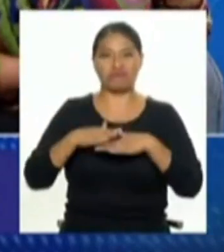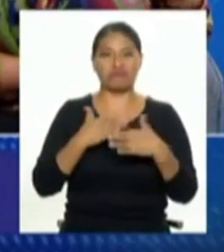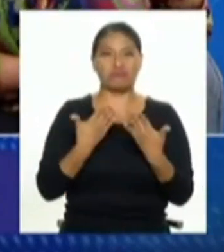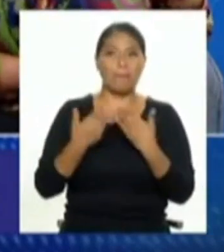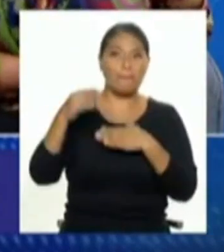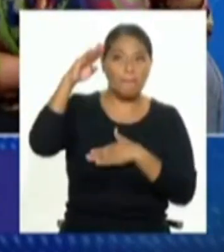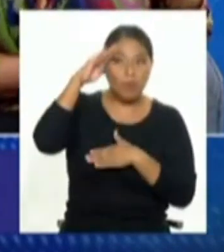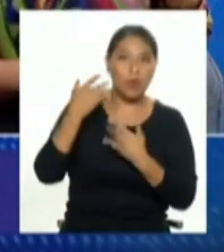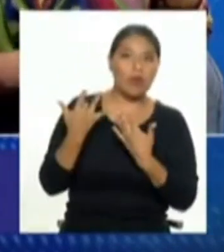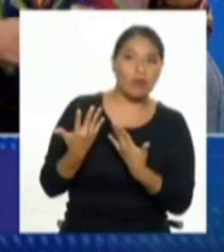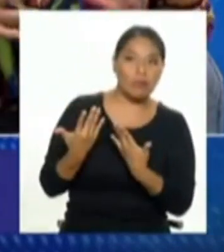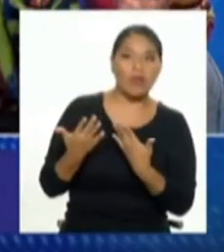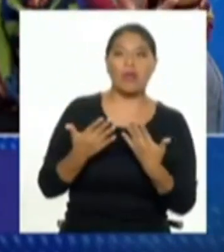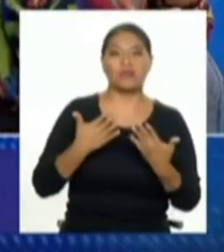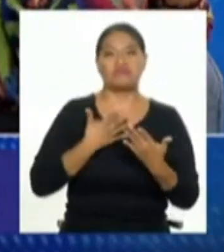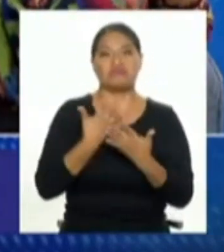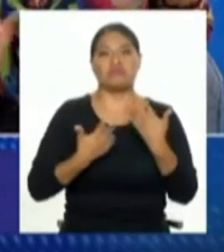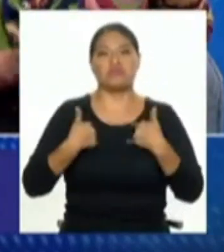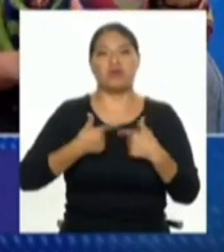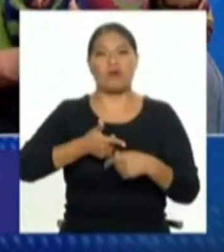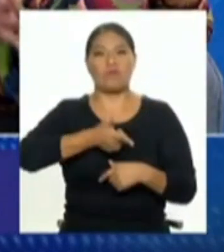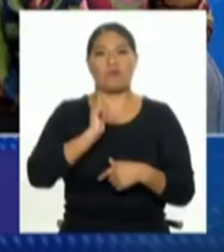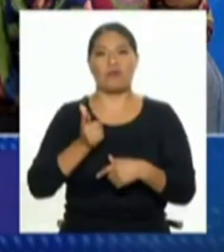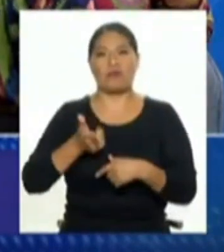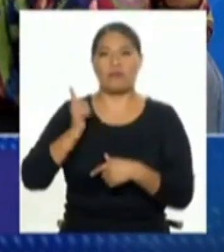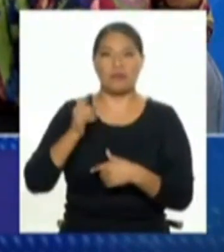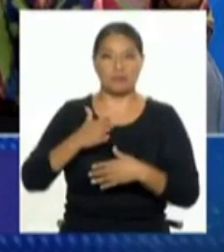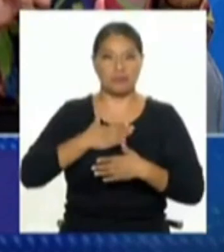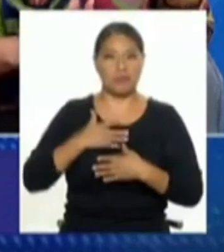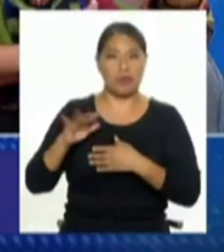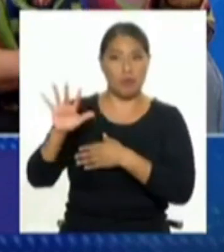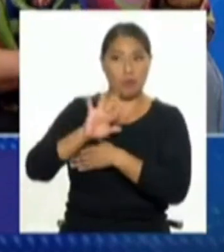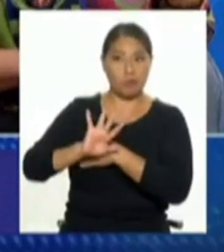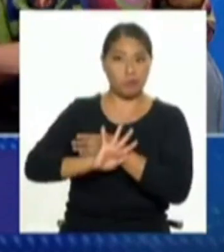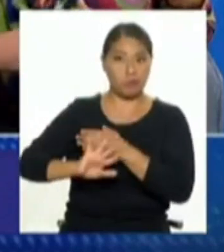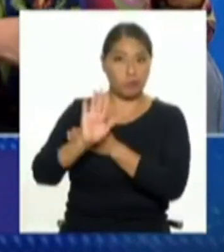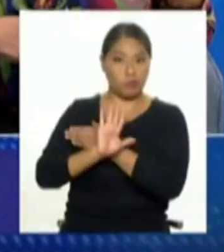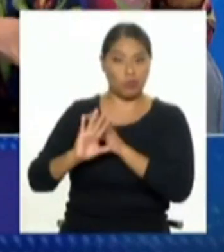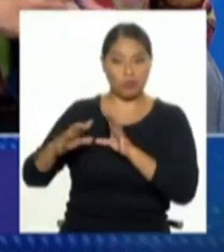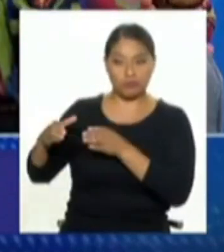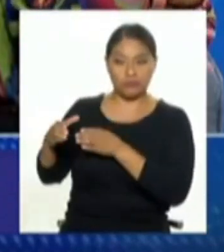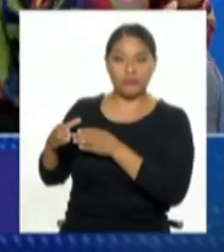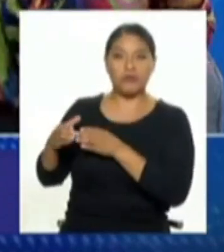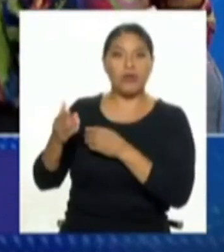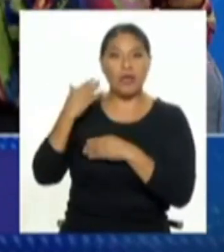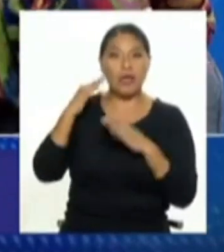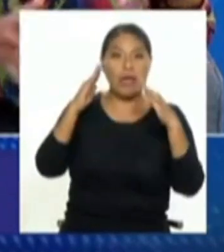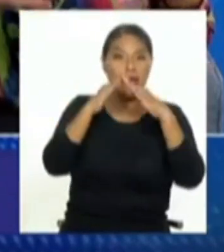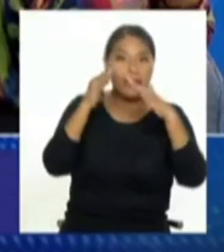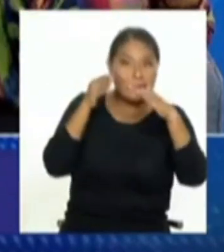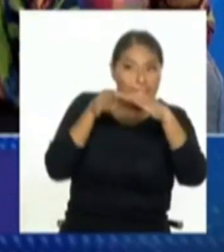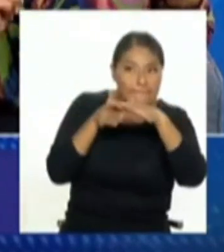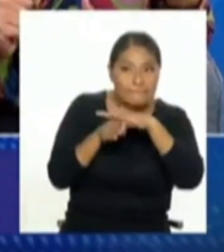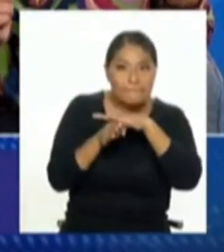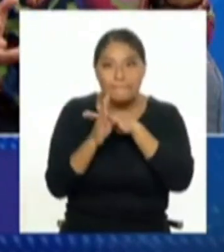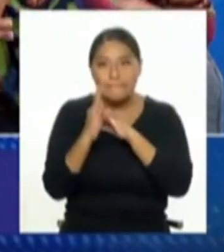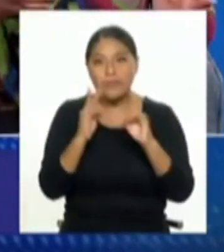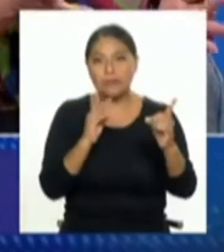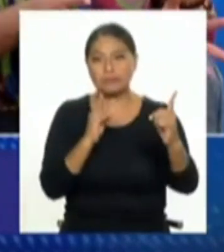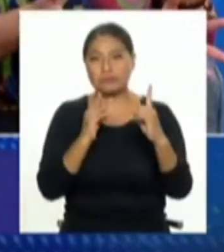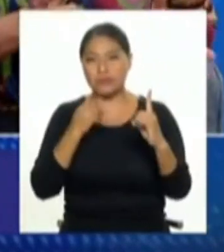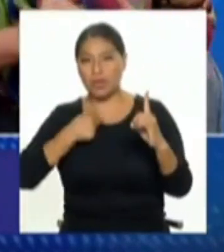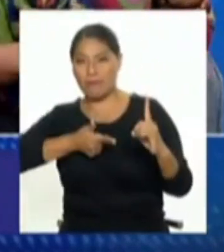justicia por su propia mano. Hemos visto dos situaciones concretas. Es un señor que dispara a alguien que se introduce en su propiedad privada, el chifa.